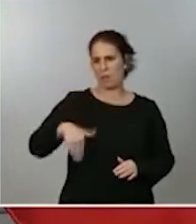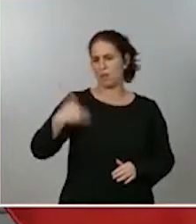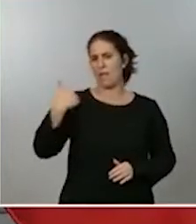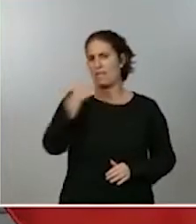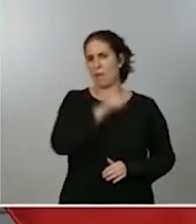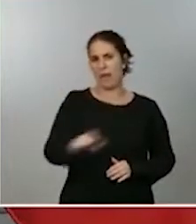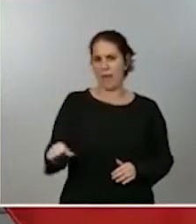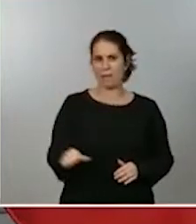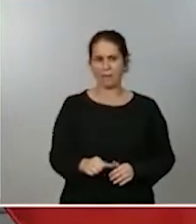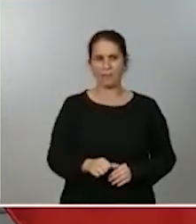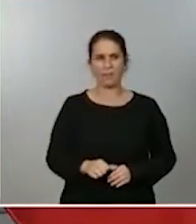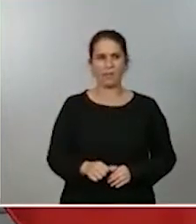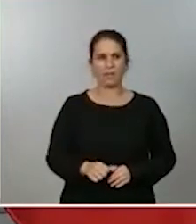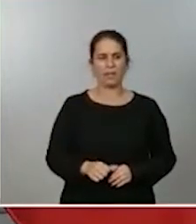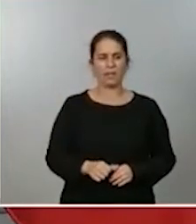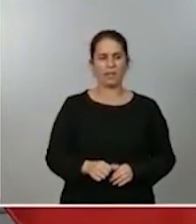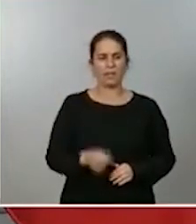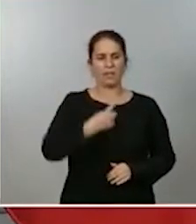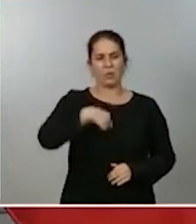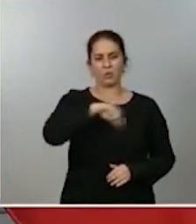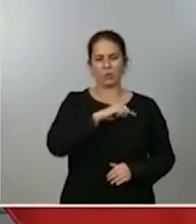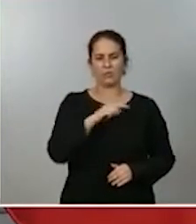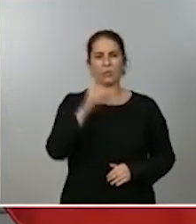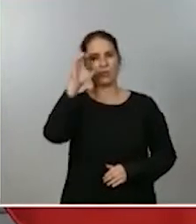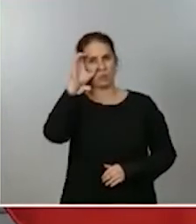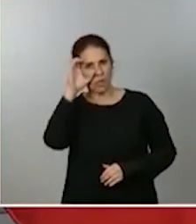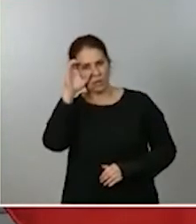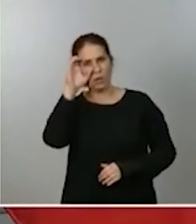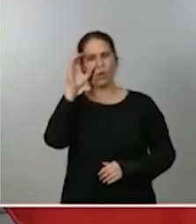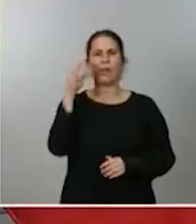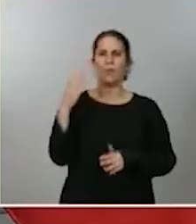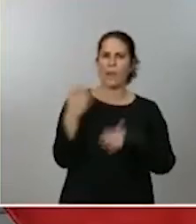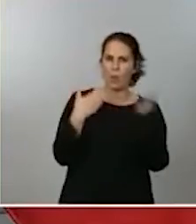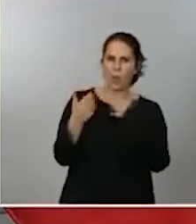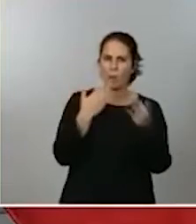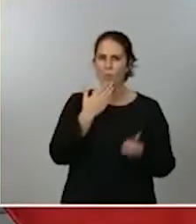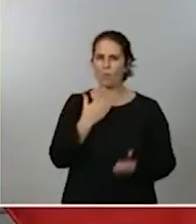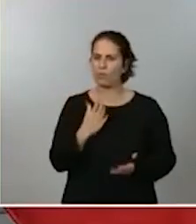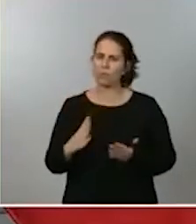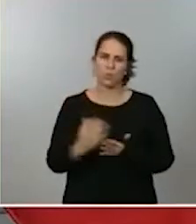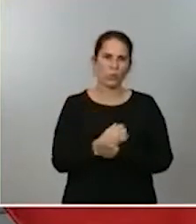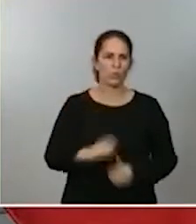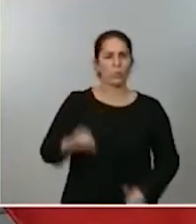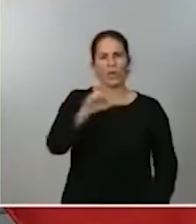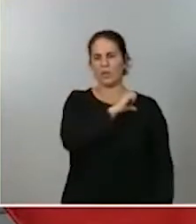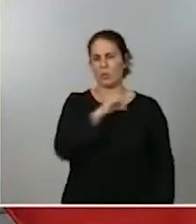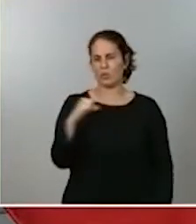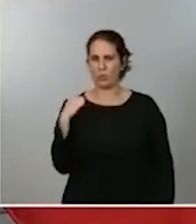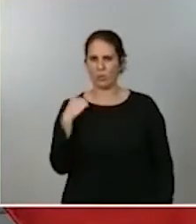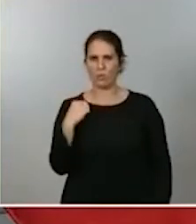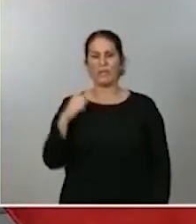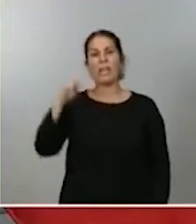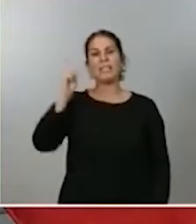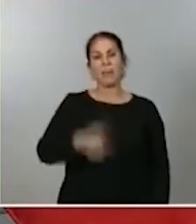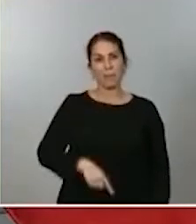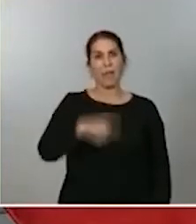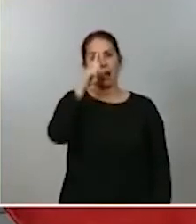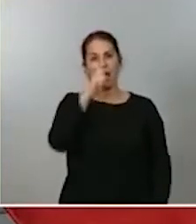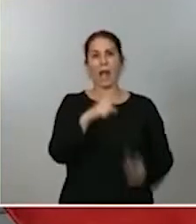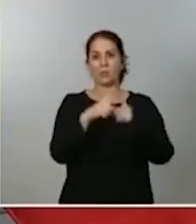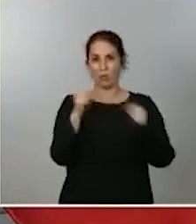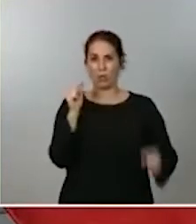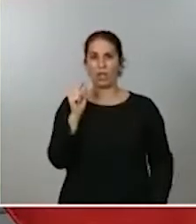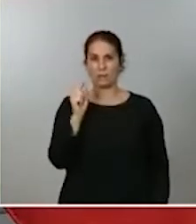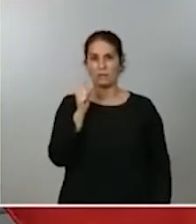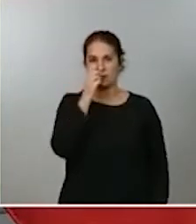estamos escuchando, dialogando con la totalidad de comunidades autónomas, también con el Principado de Asturias. He